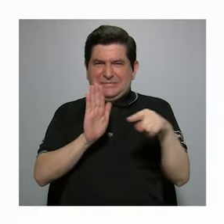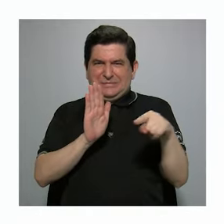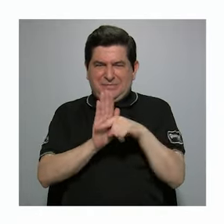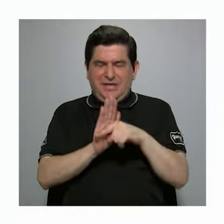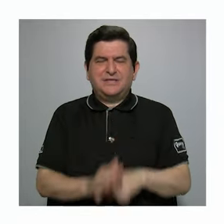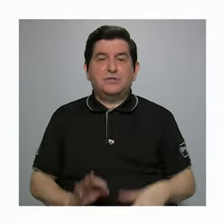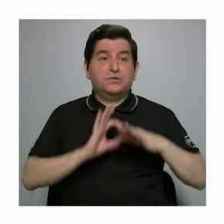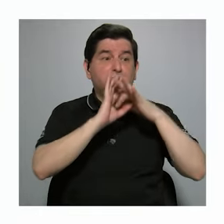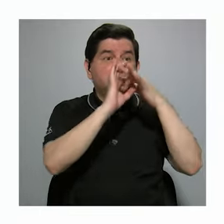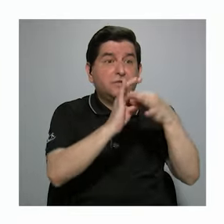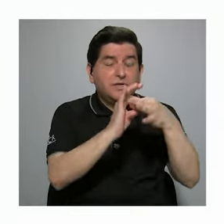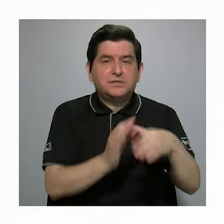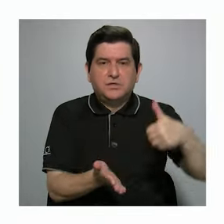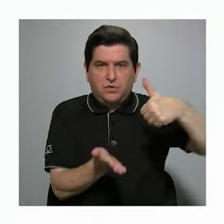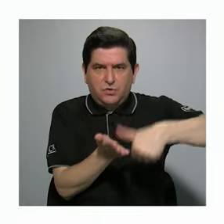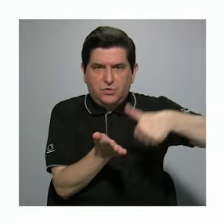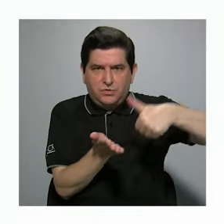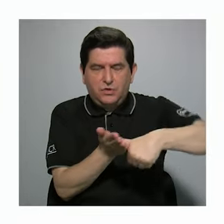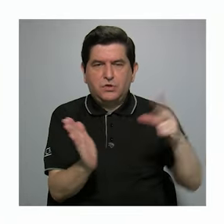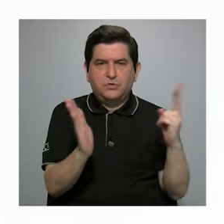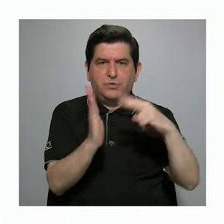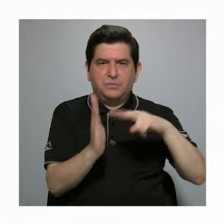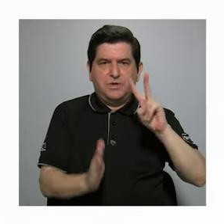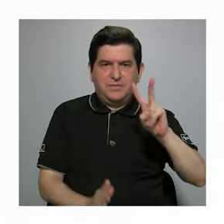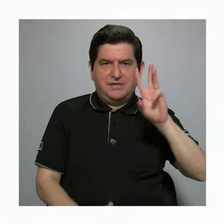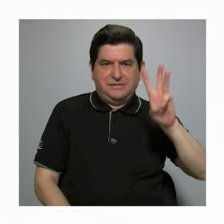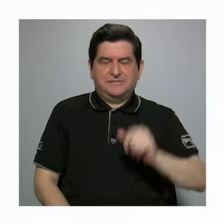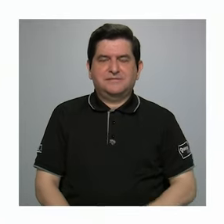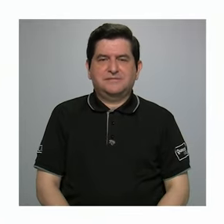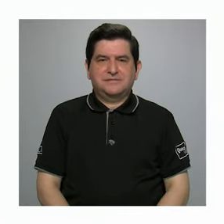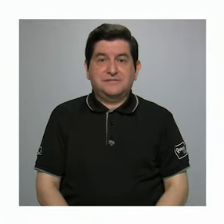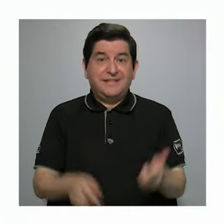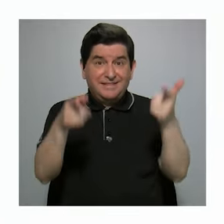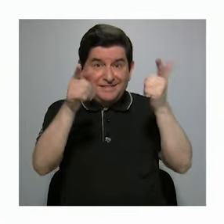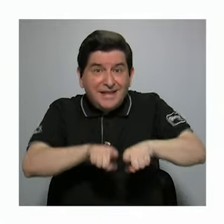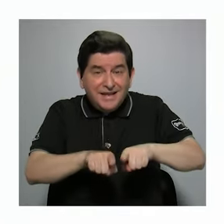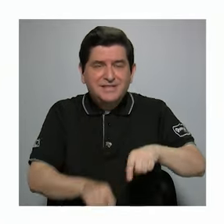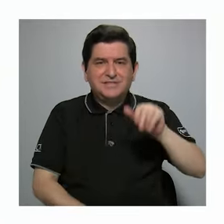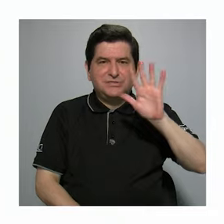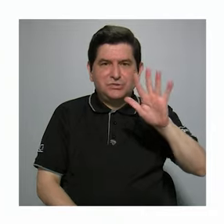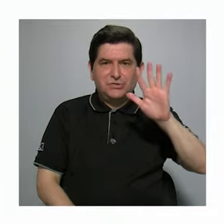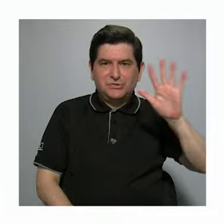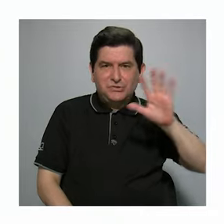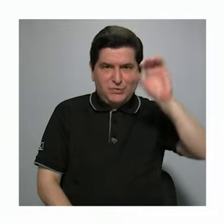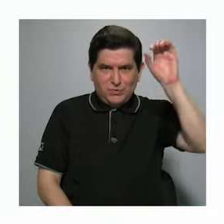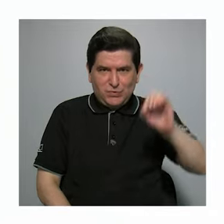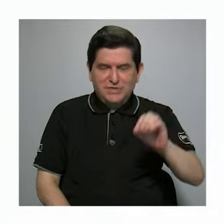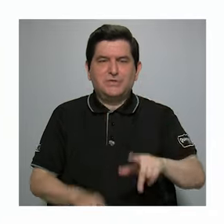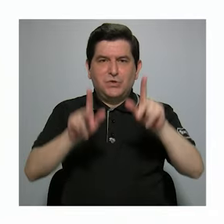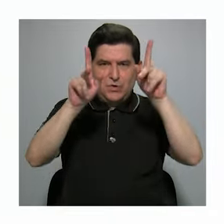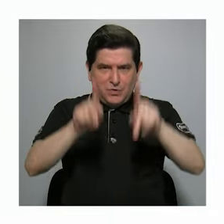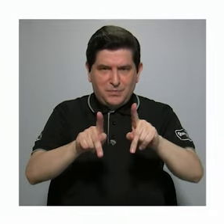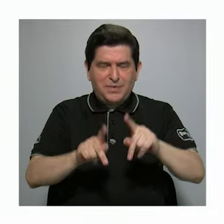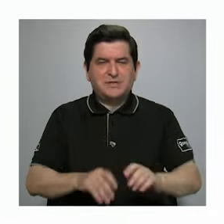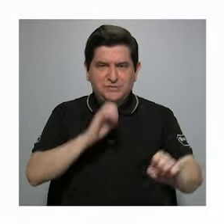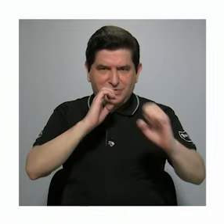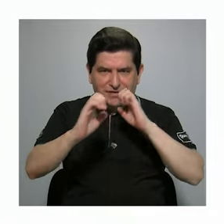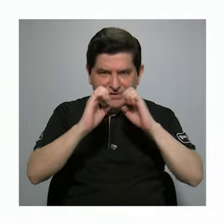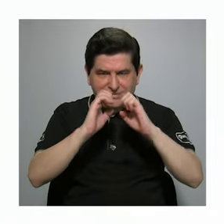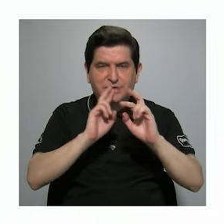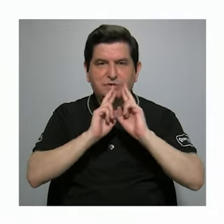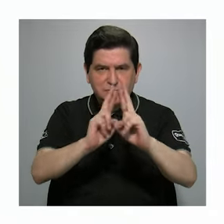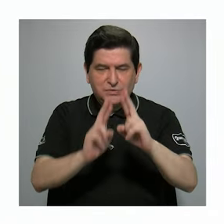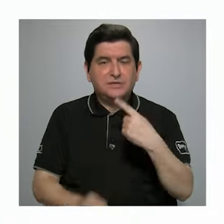en relación con las elecciones de 2026. De hecho, el 55% de las personas entrevistadas